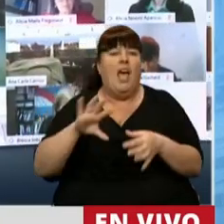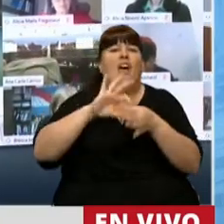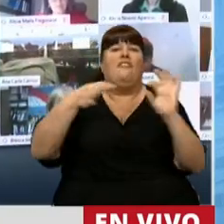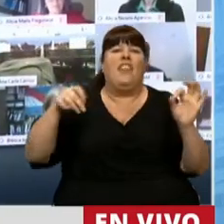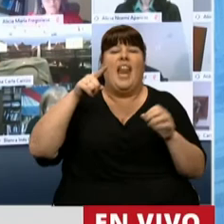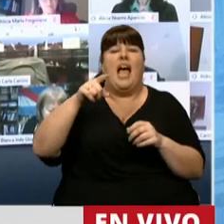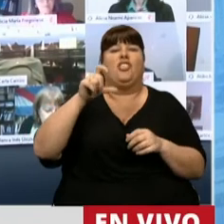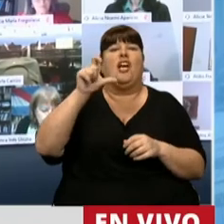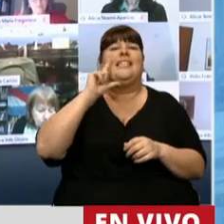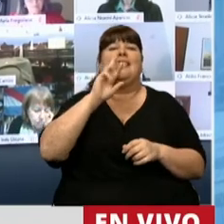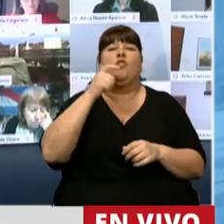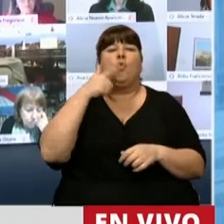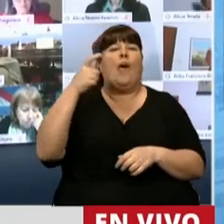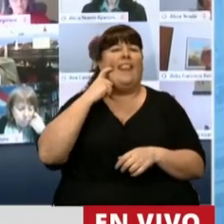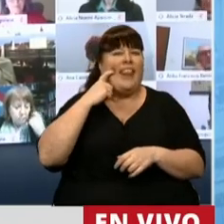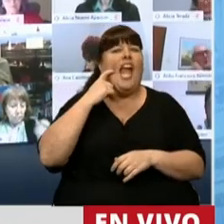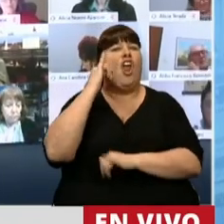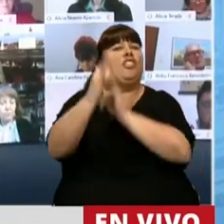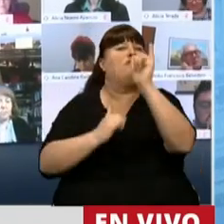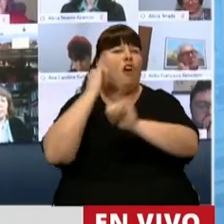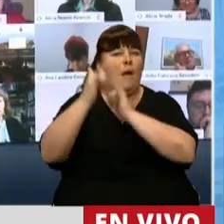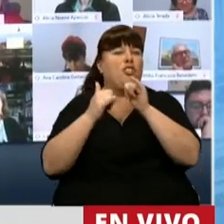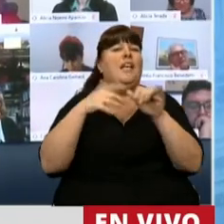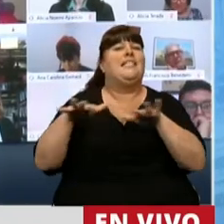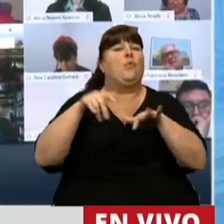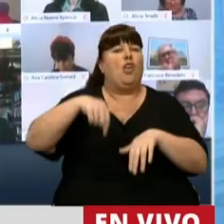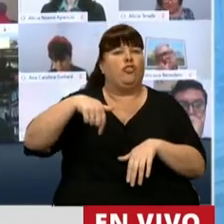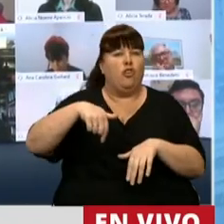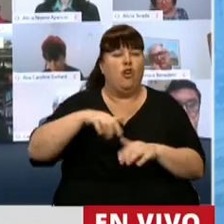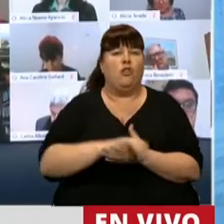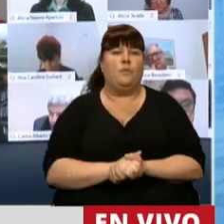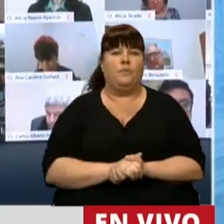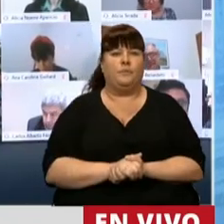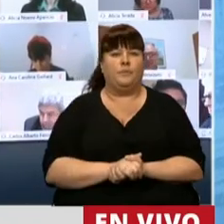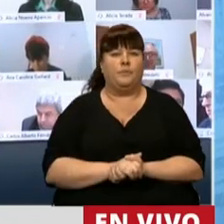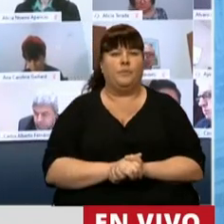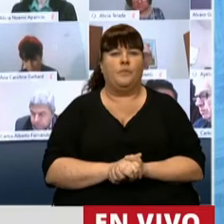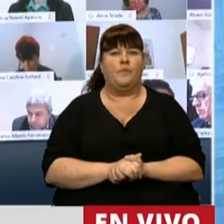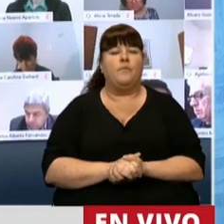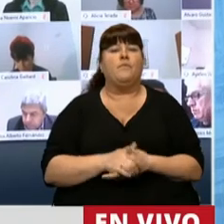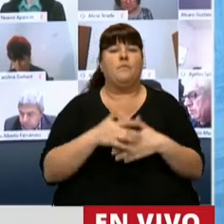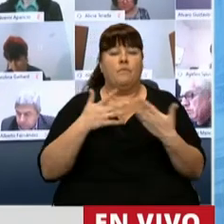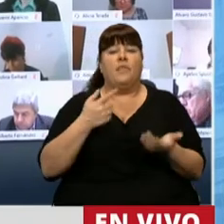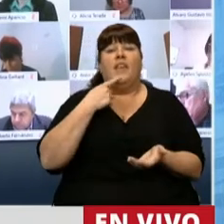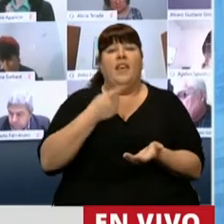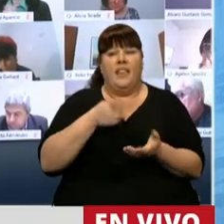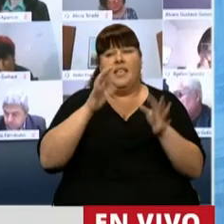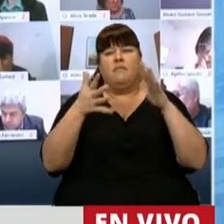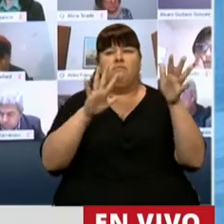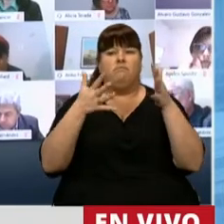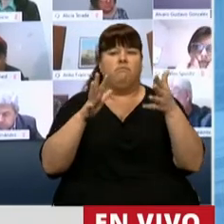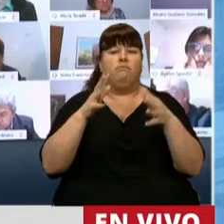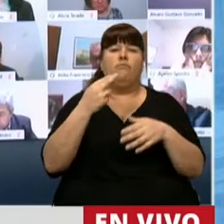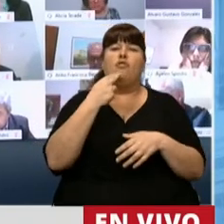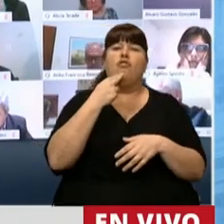del Citrus de Entre Ríos dio algunos datos de la situación actual y estableció que más o menos